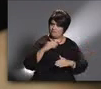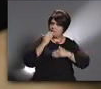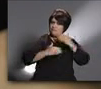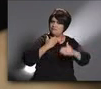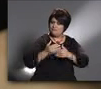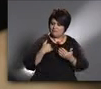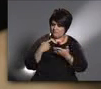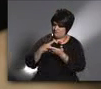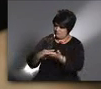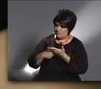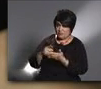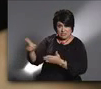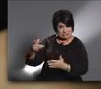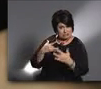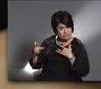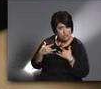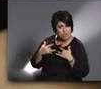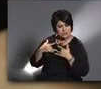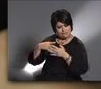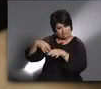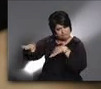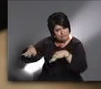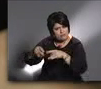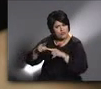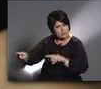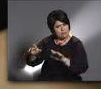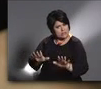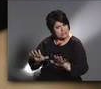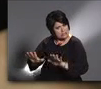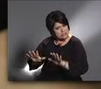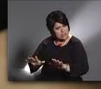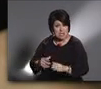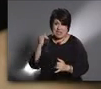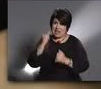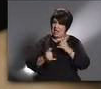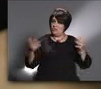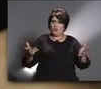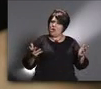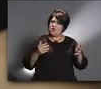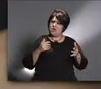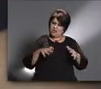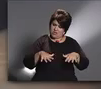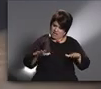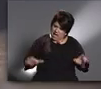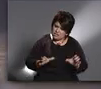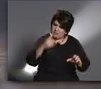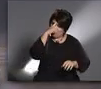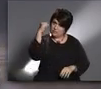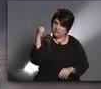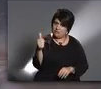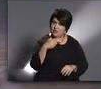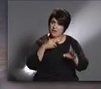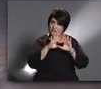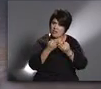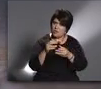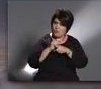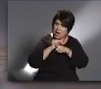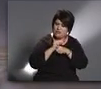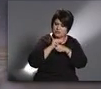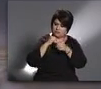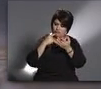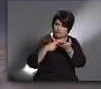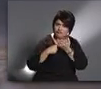de contacto de emergencia y de los proveedores de servicios públicos cerca del teléfono. Finalmente,